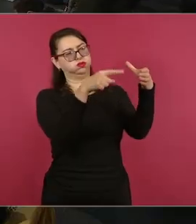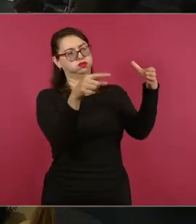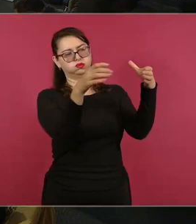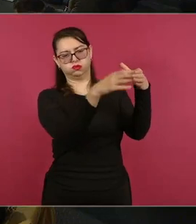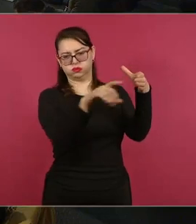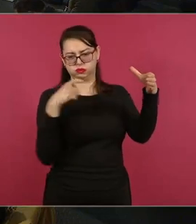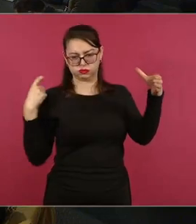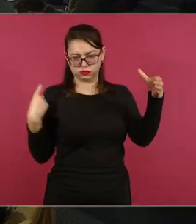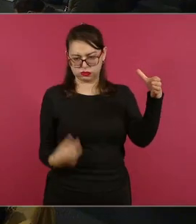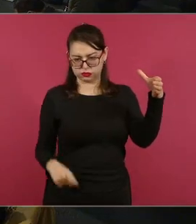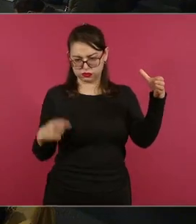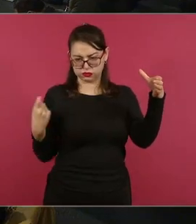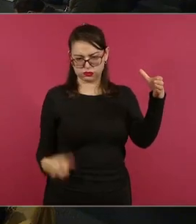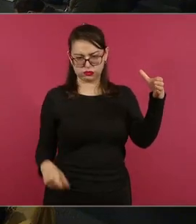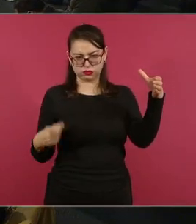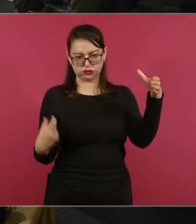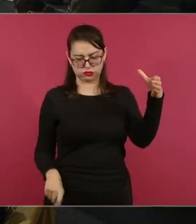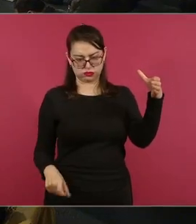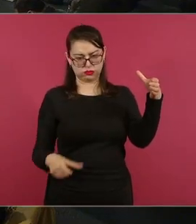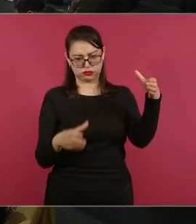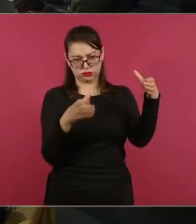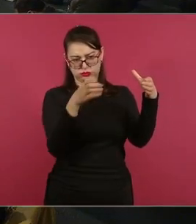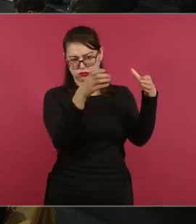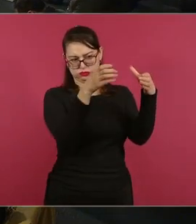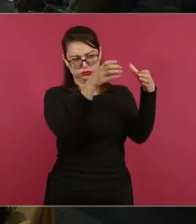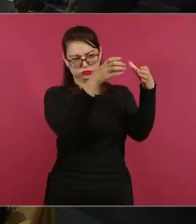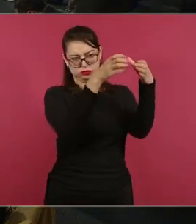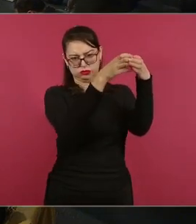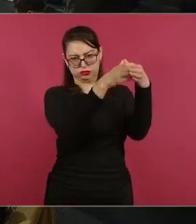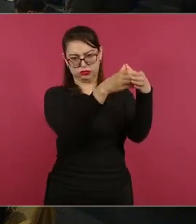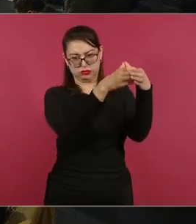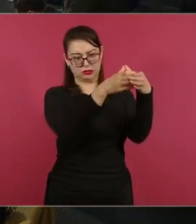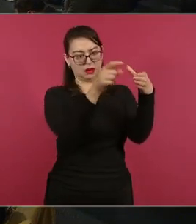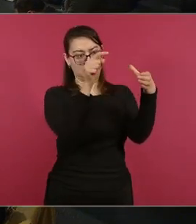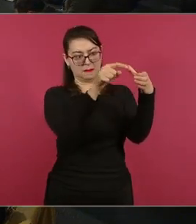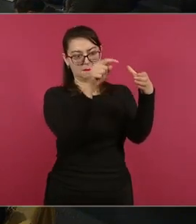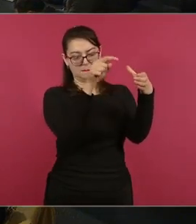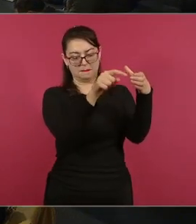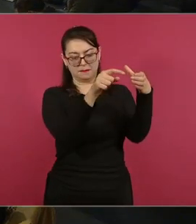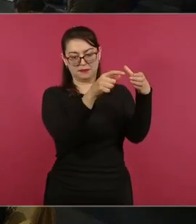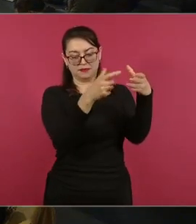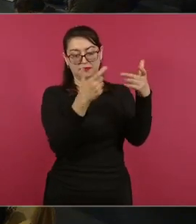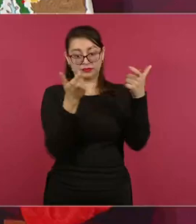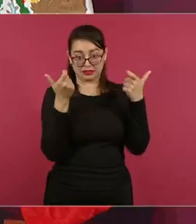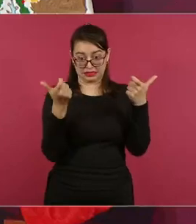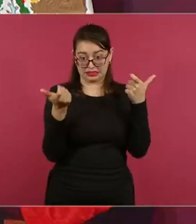de todo lo que es el poder económico,